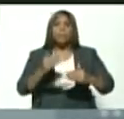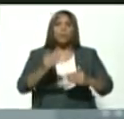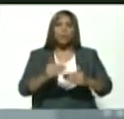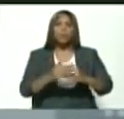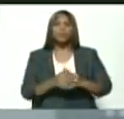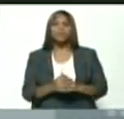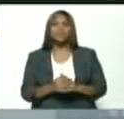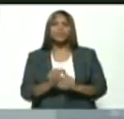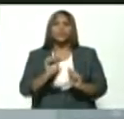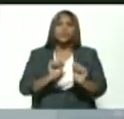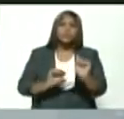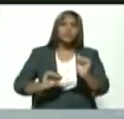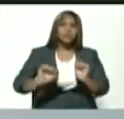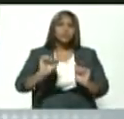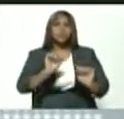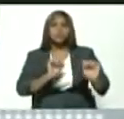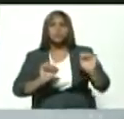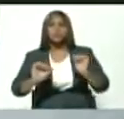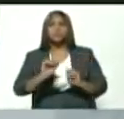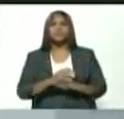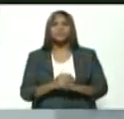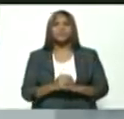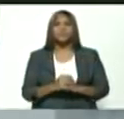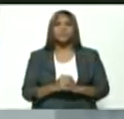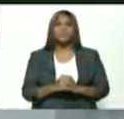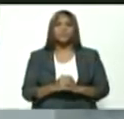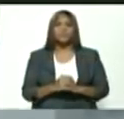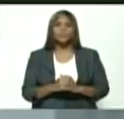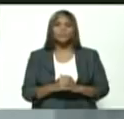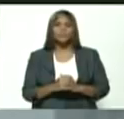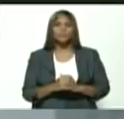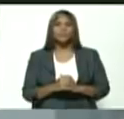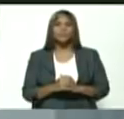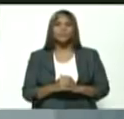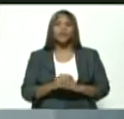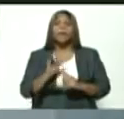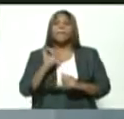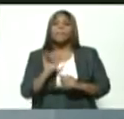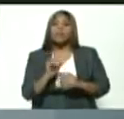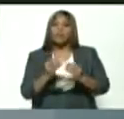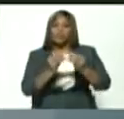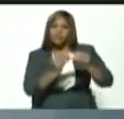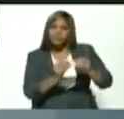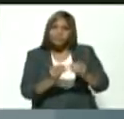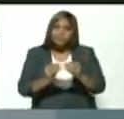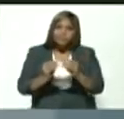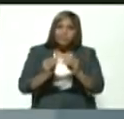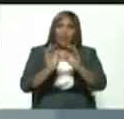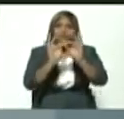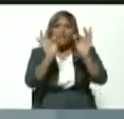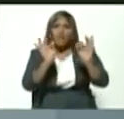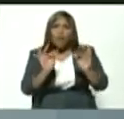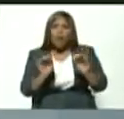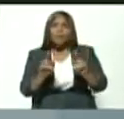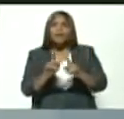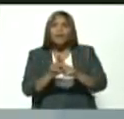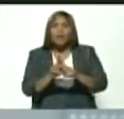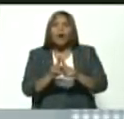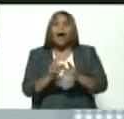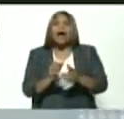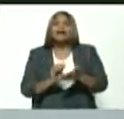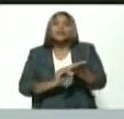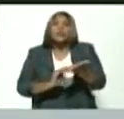cadencia. Viene agarrando su propia forma de impactar la realidad. Ya